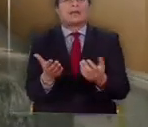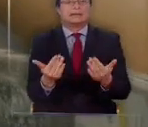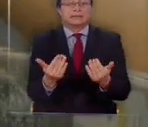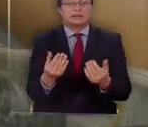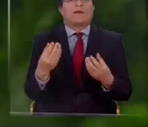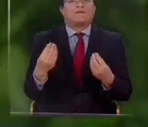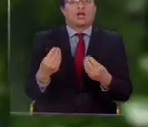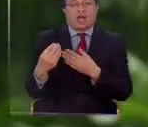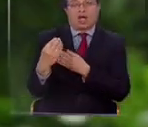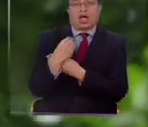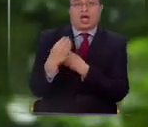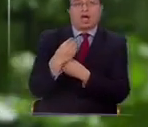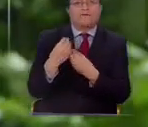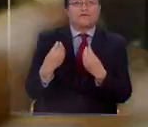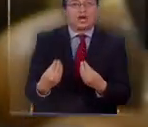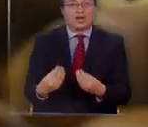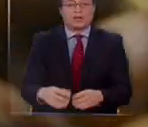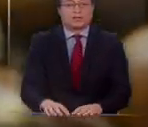buena nutrición.